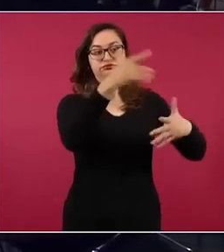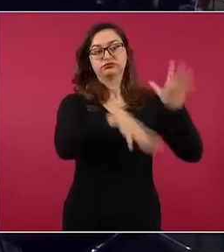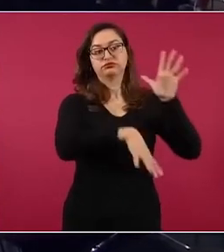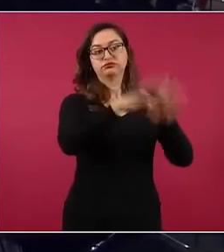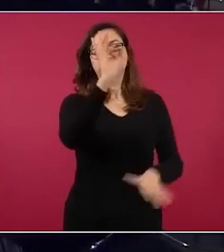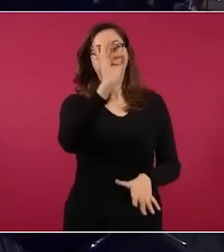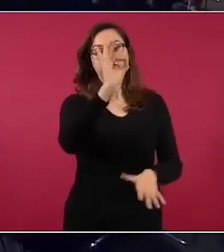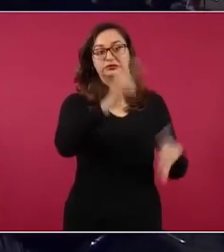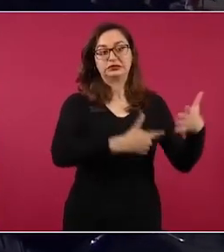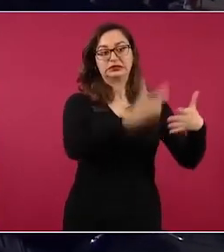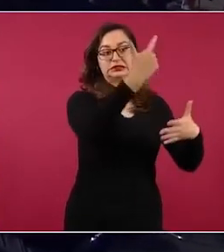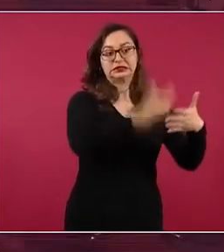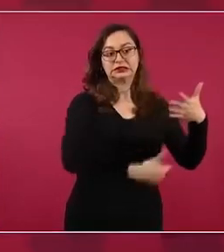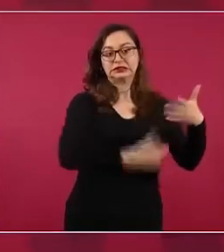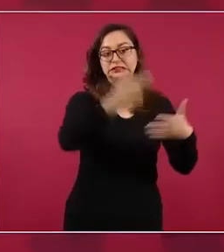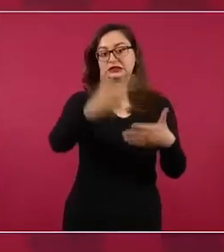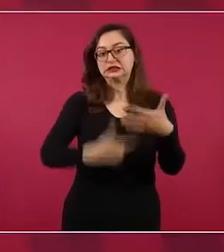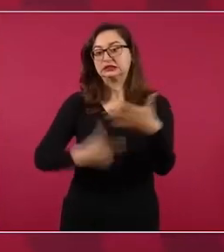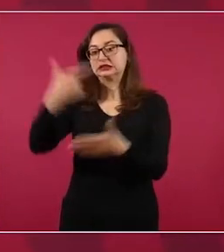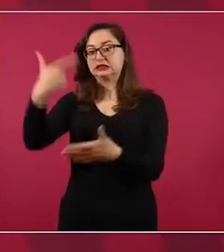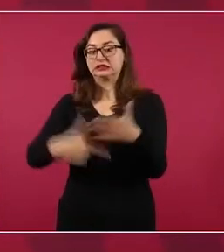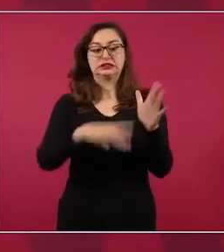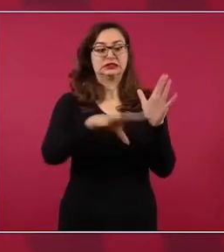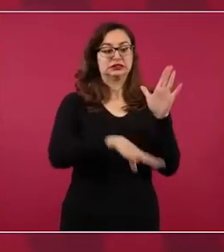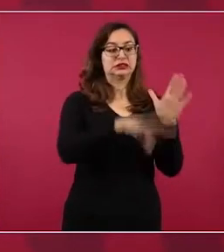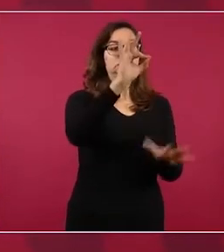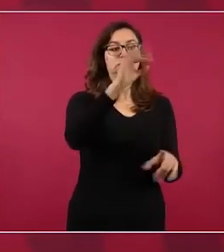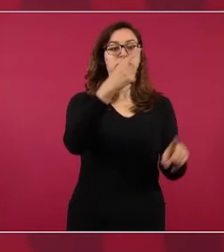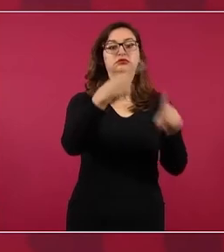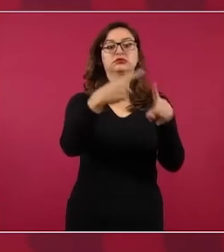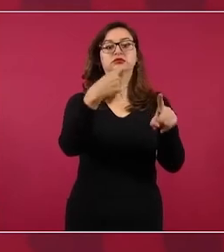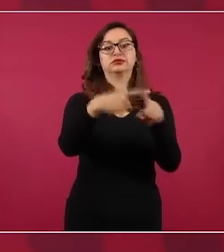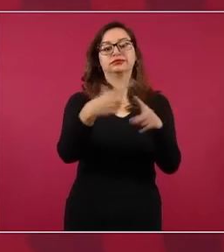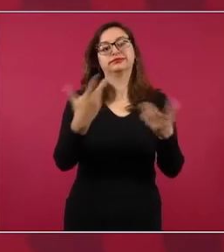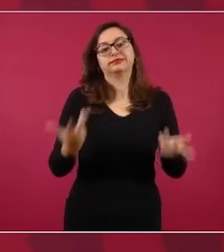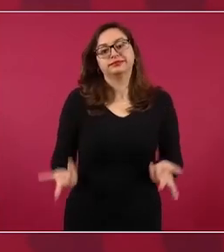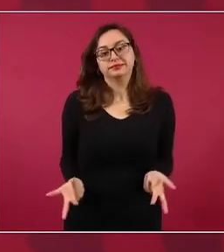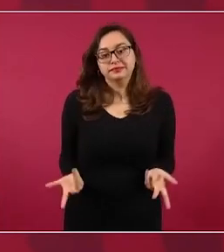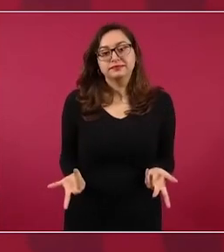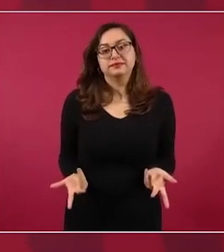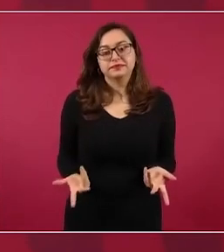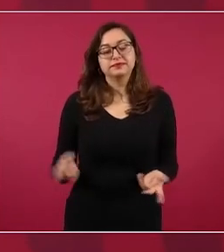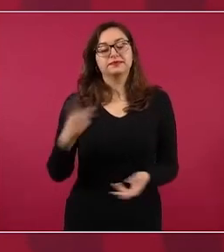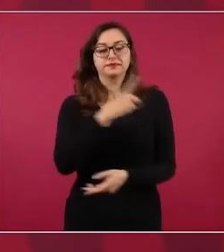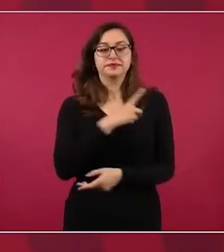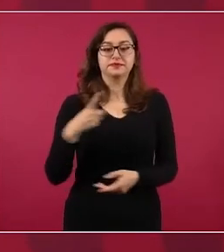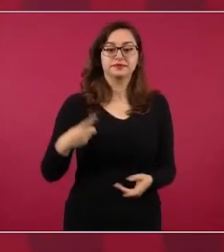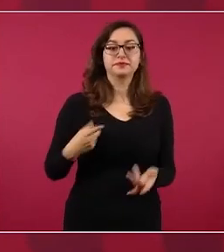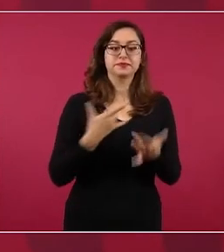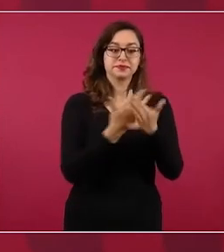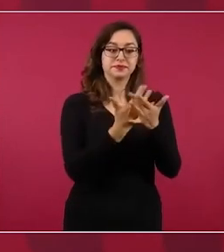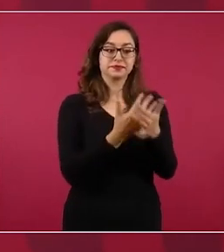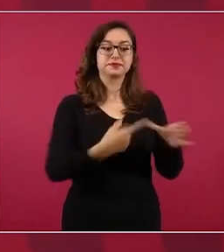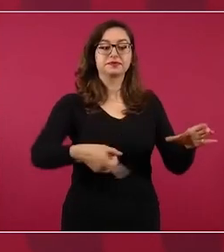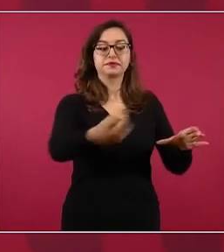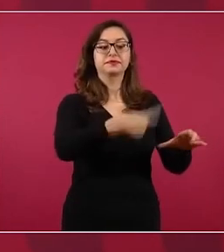Tienen que ser los machuchones. Los de… Mero arriba.